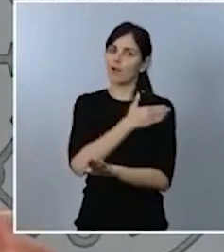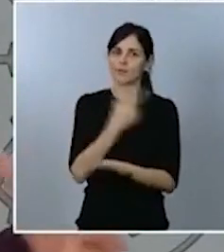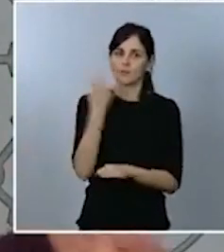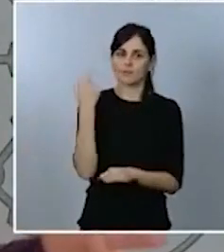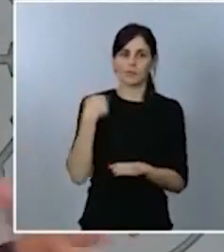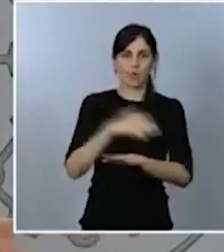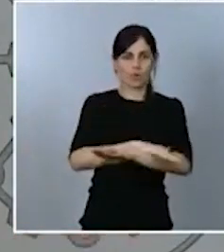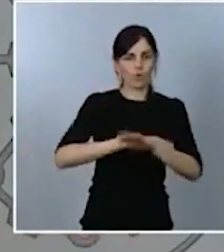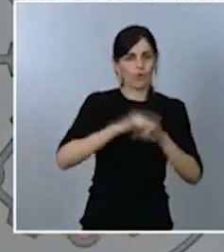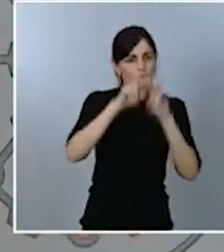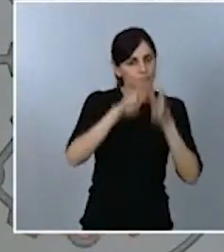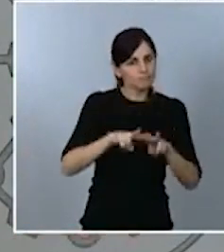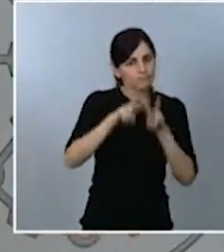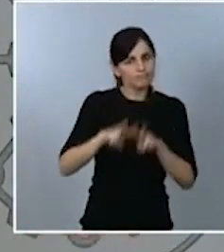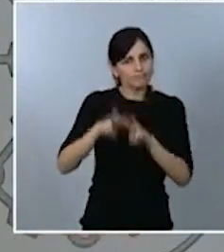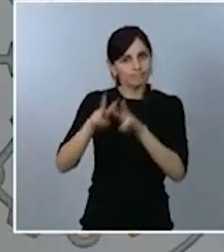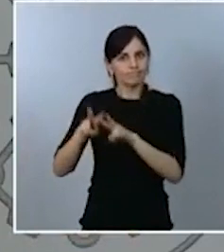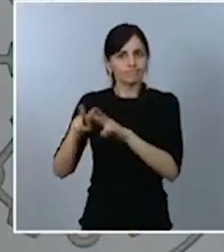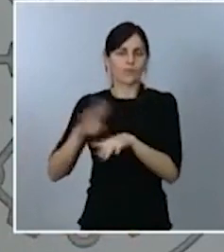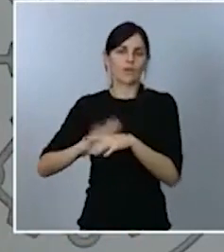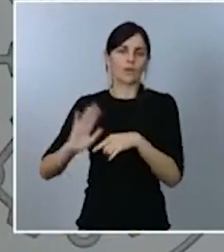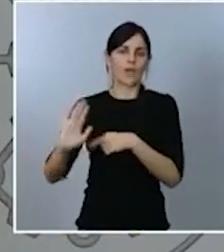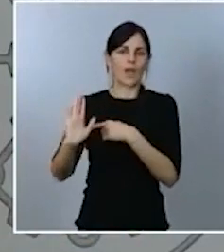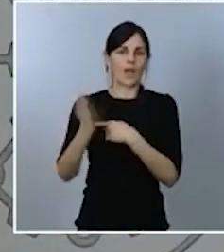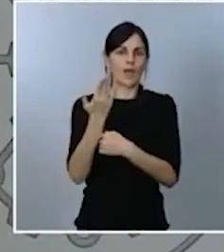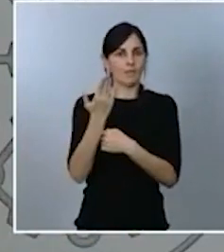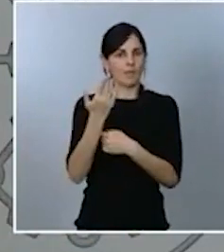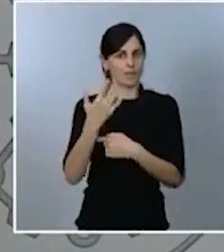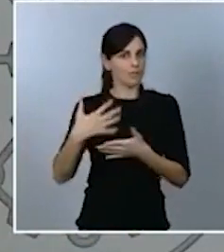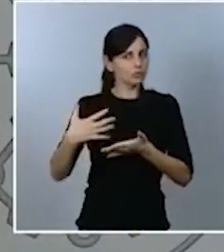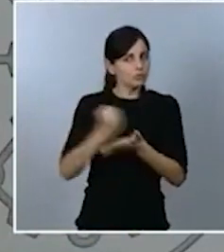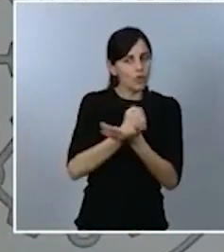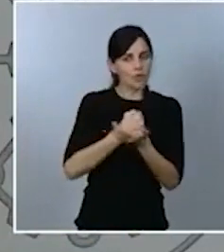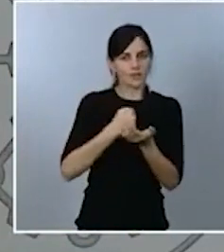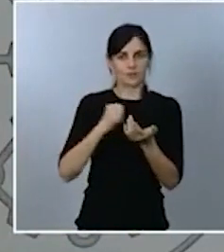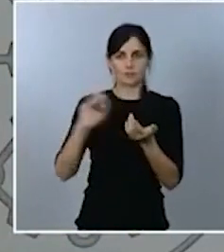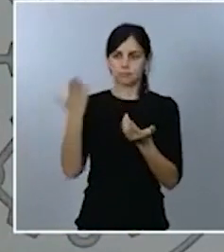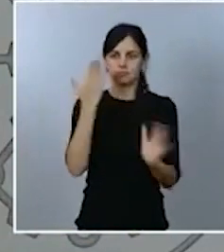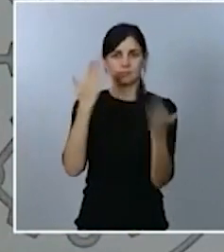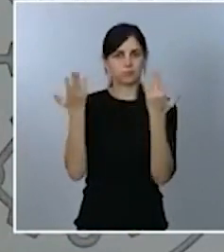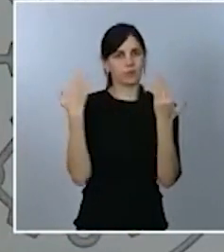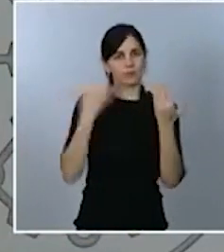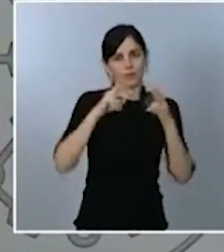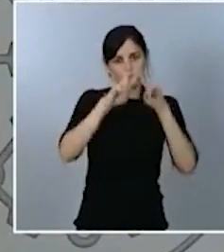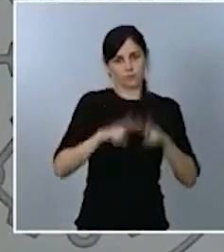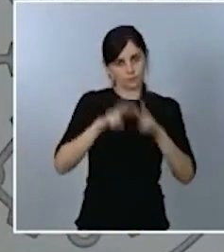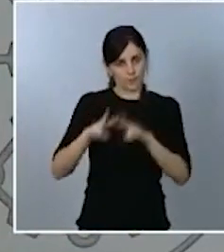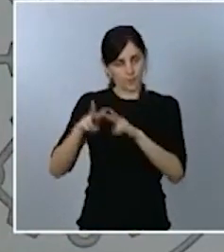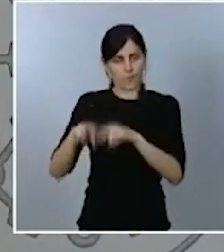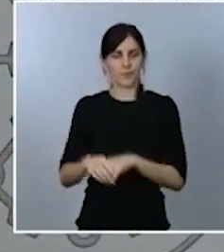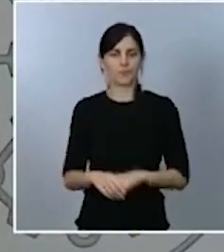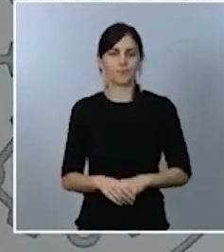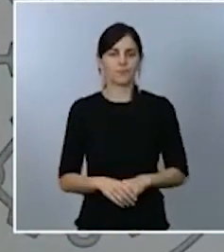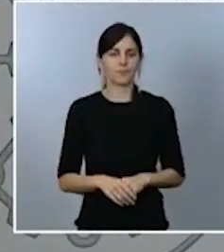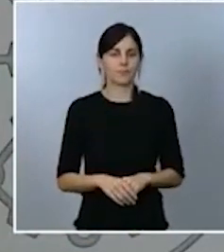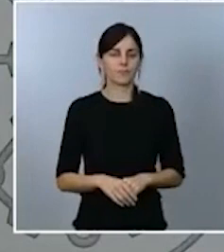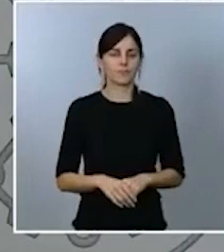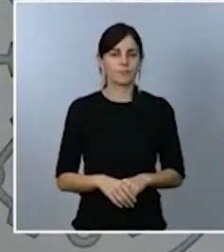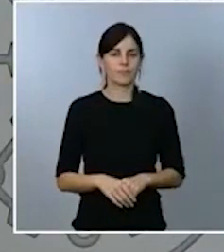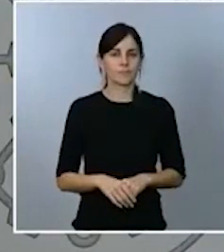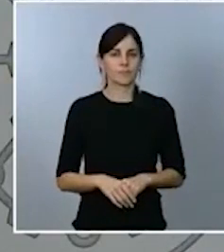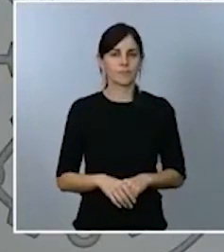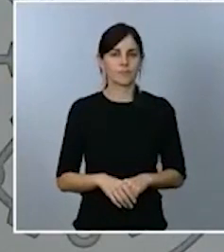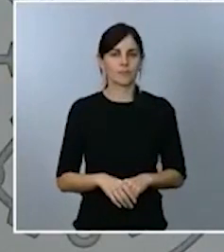y del resto de enmiendas que presenten el conjunto de los grupos de la oposición. En segundo lugar, y respecto al tema